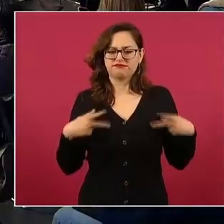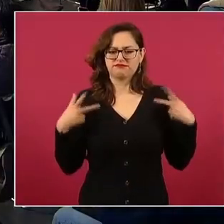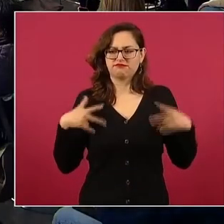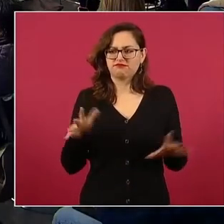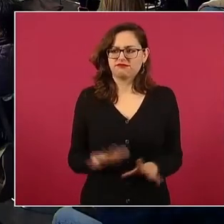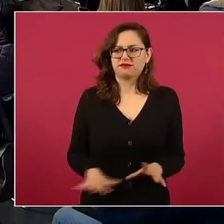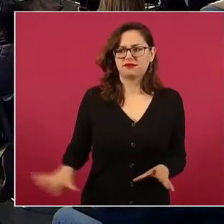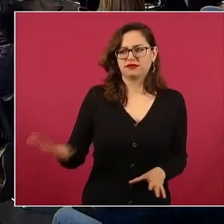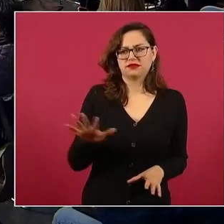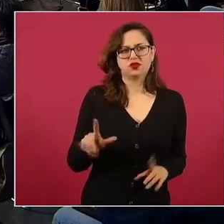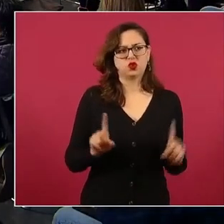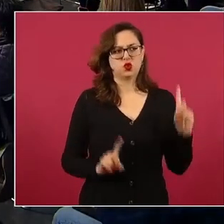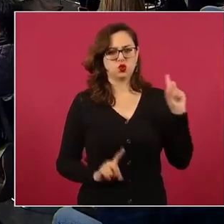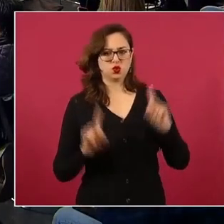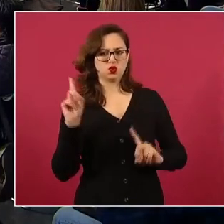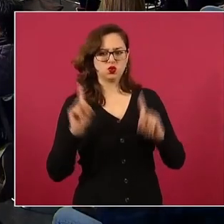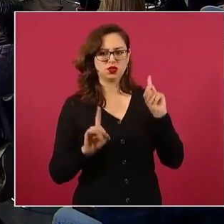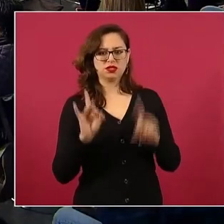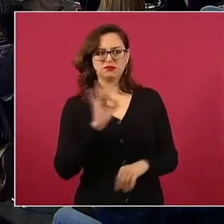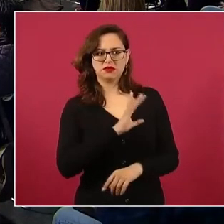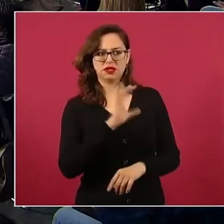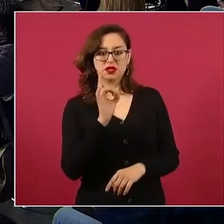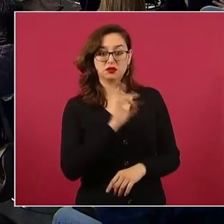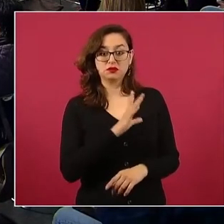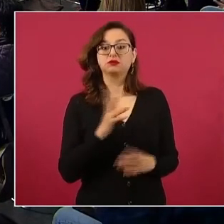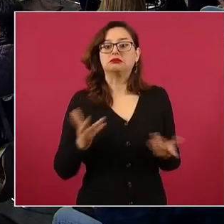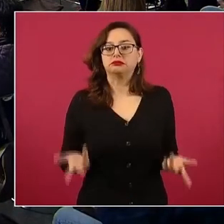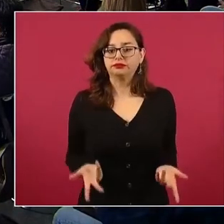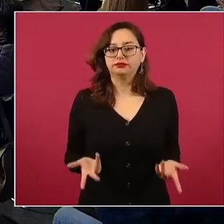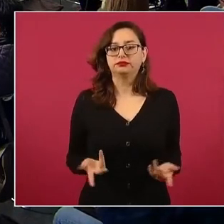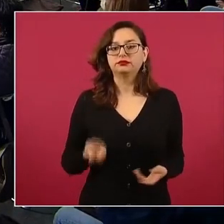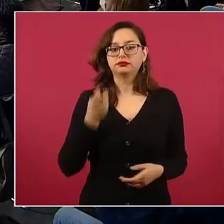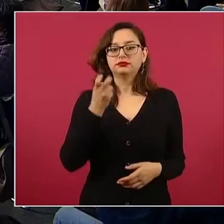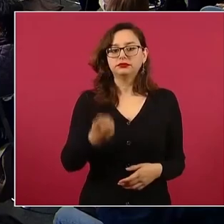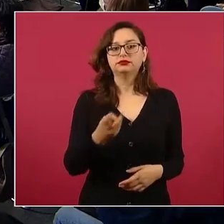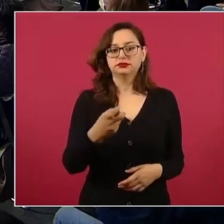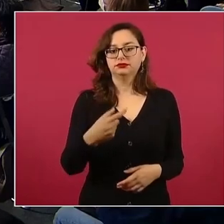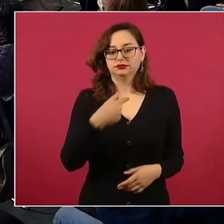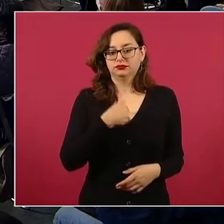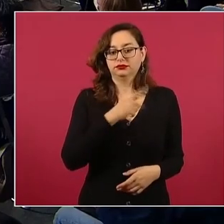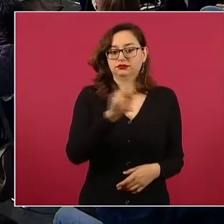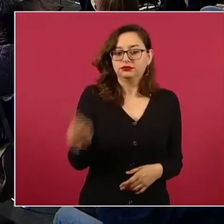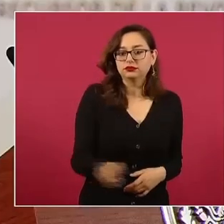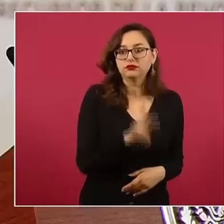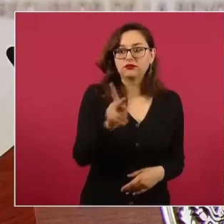pues a que nos agredieran en los pueblos.